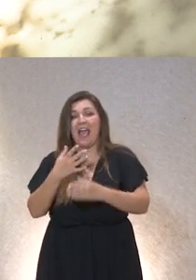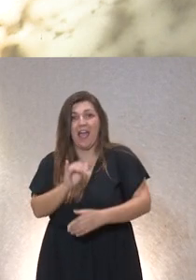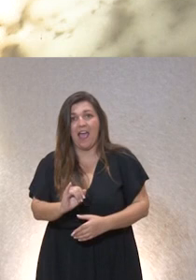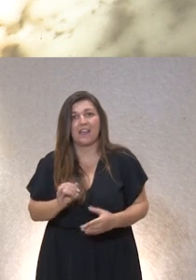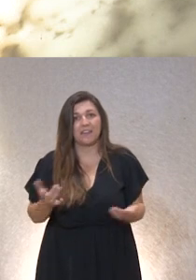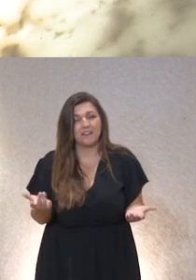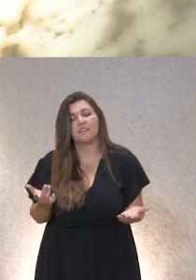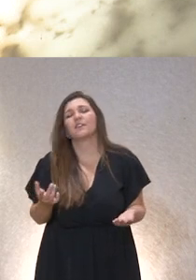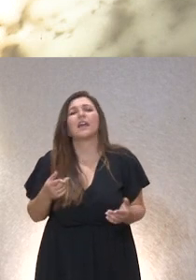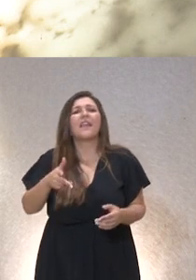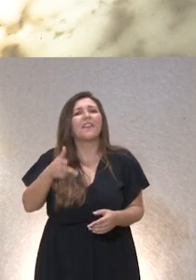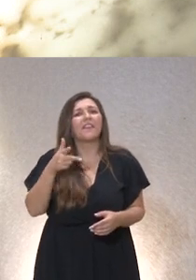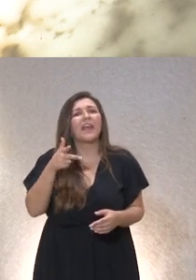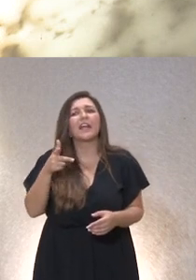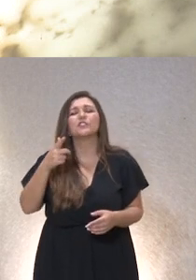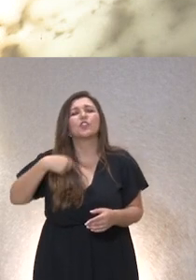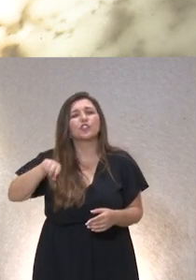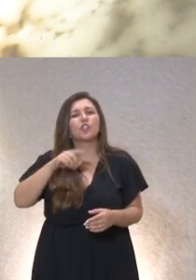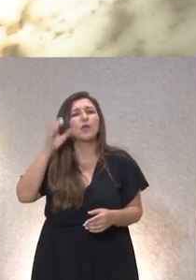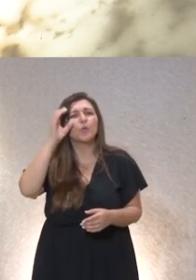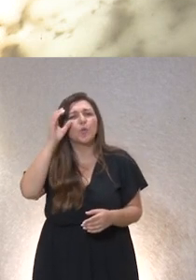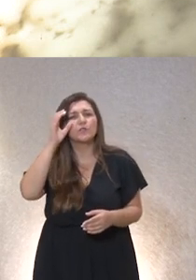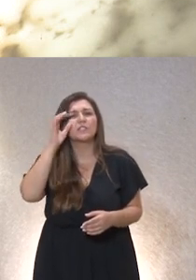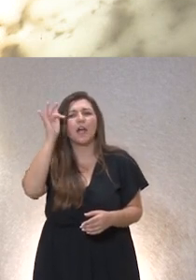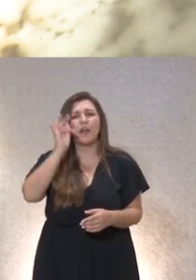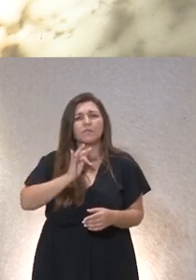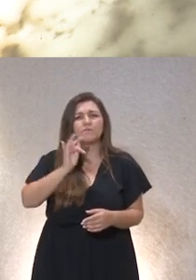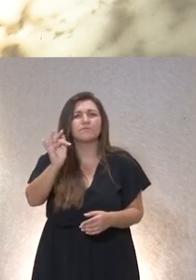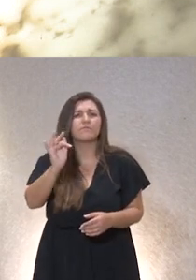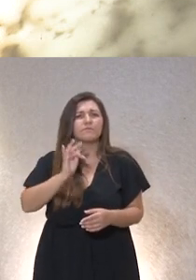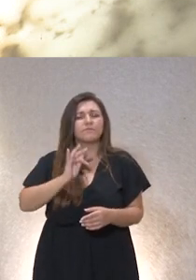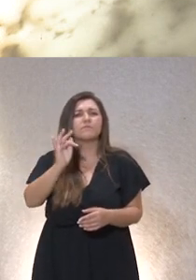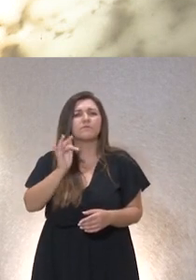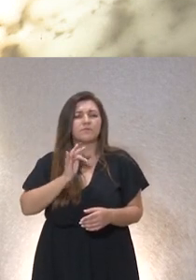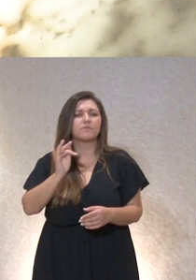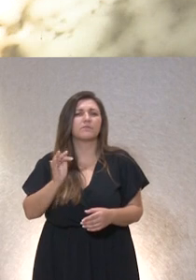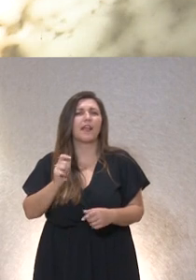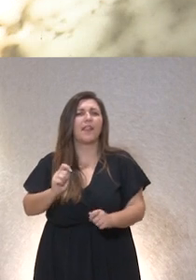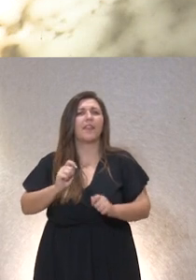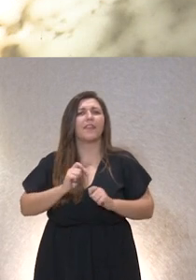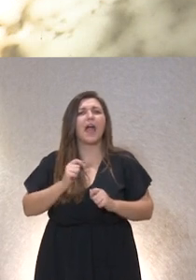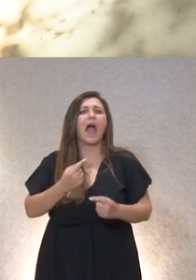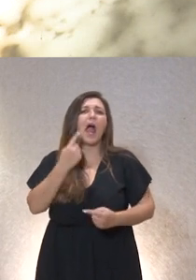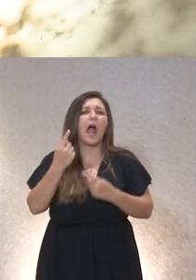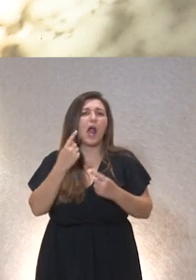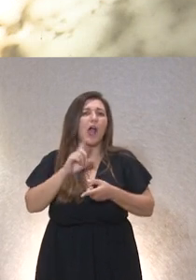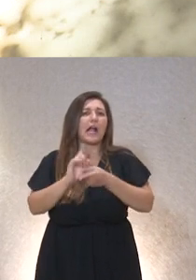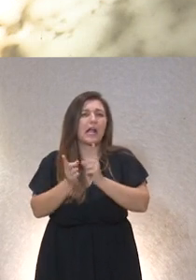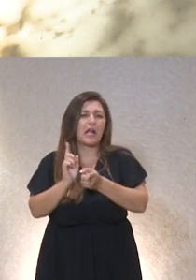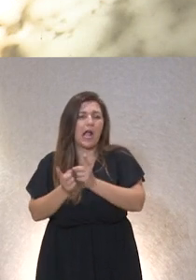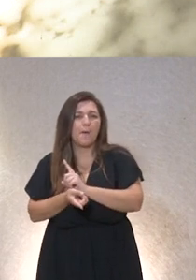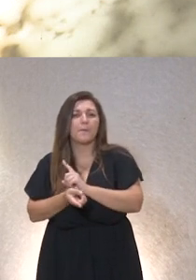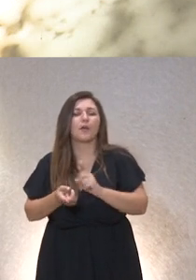de escucharlos escucharnos entre nosotros también la verdad que bueno nos han permitido meter algunos pequeños cambios y